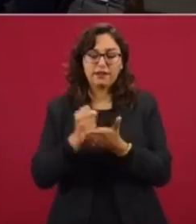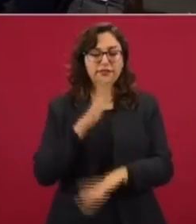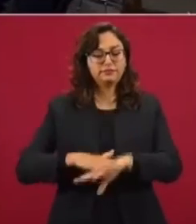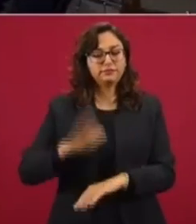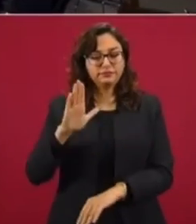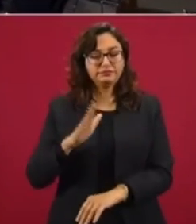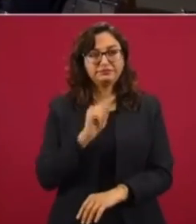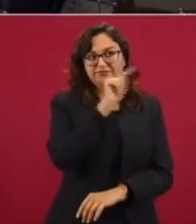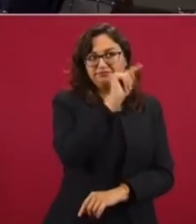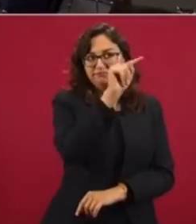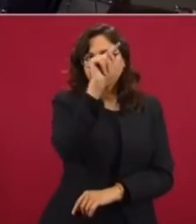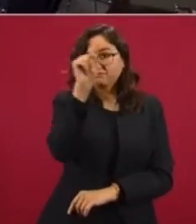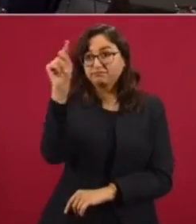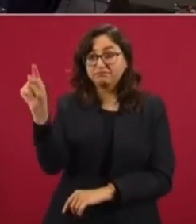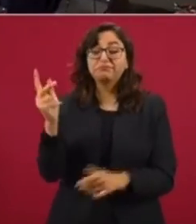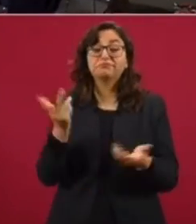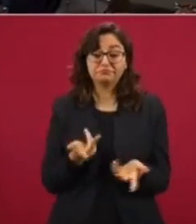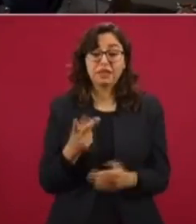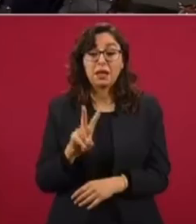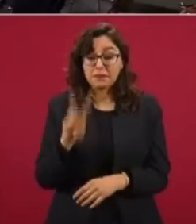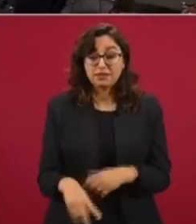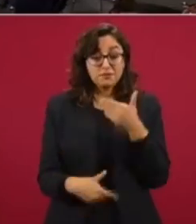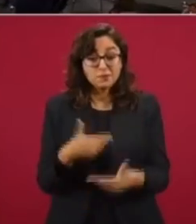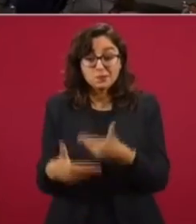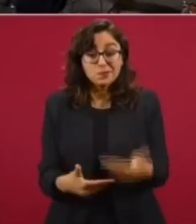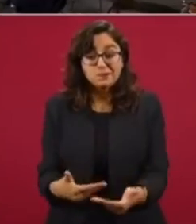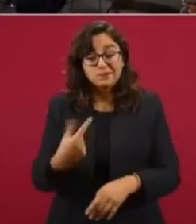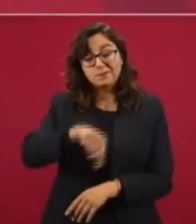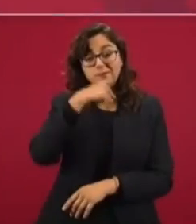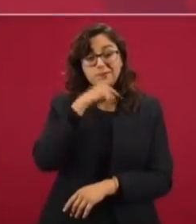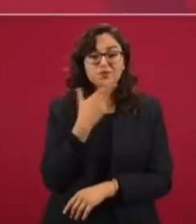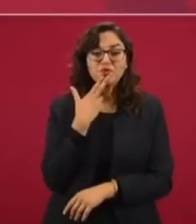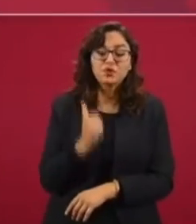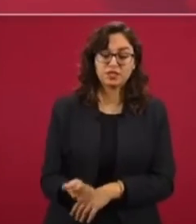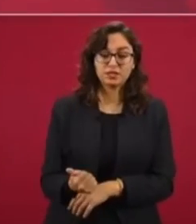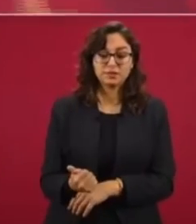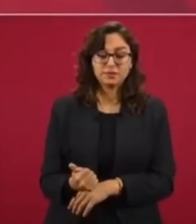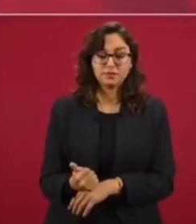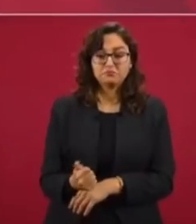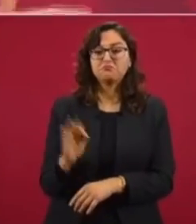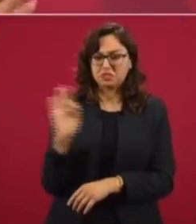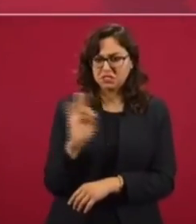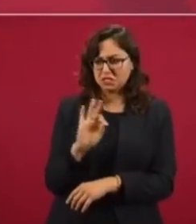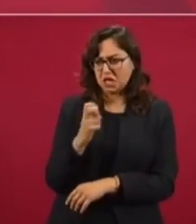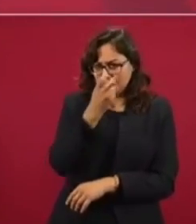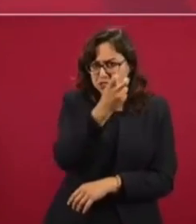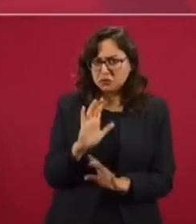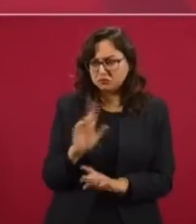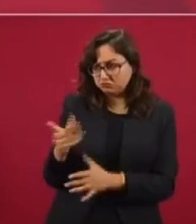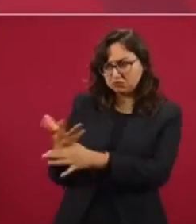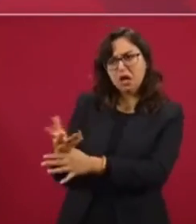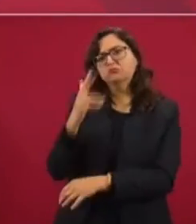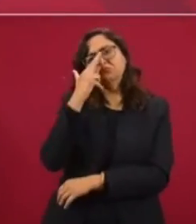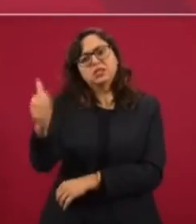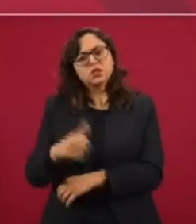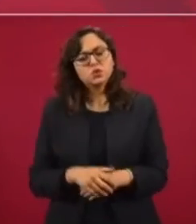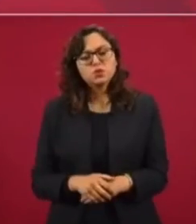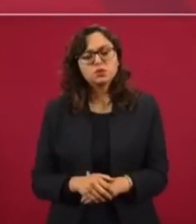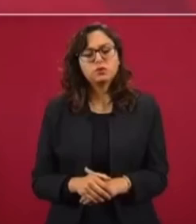deuda. Y eso, la verdad, es que no ha servido. Si fue en ese sentido, tiene razón. O porque